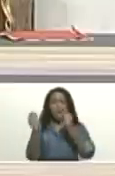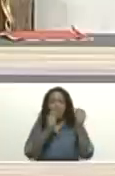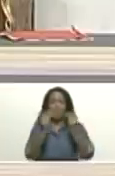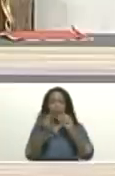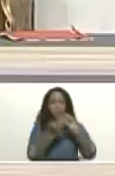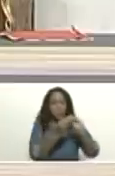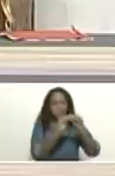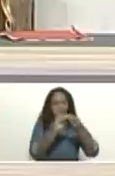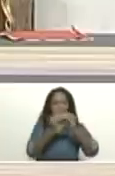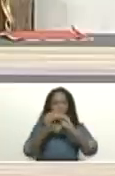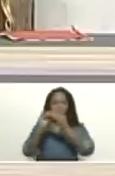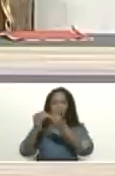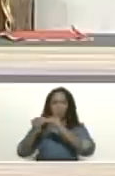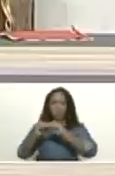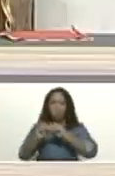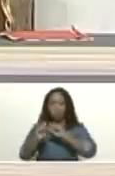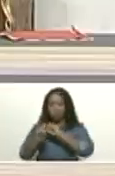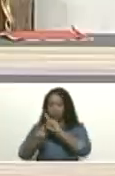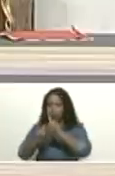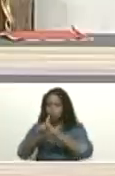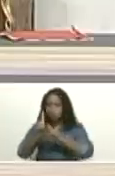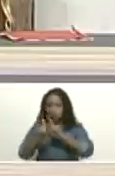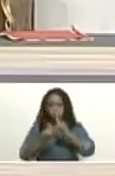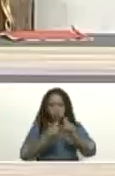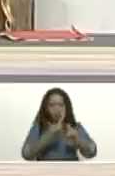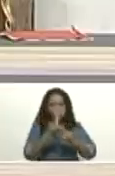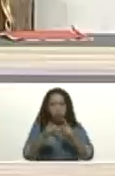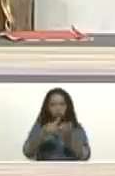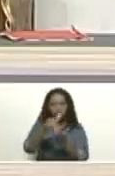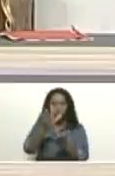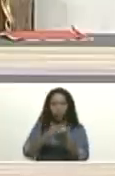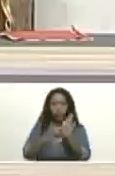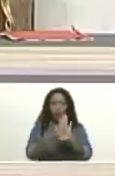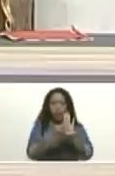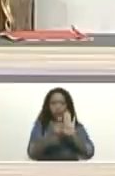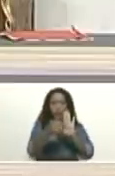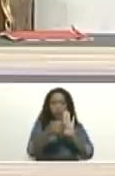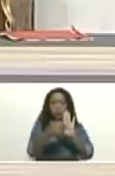elaboración, a la consulta y a la aprobación de esta ley.